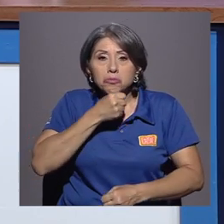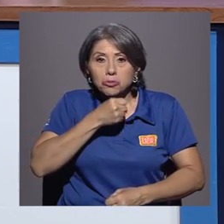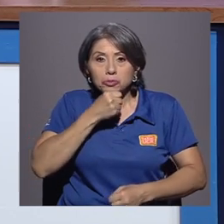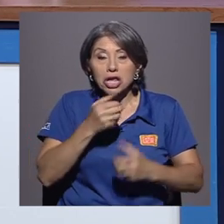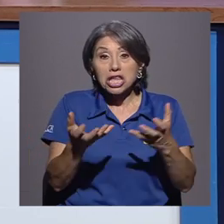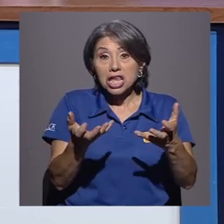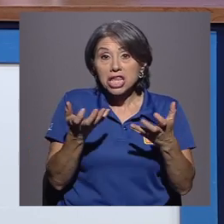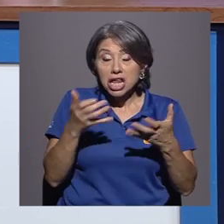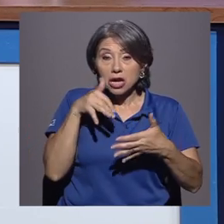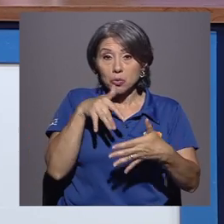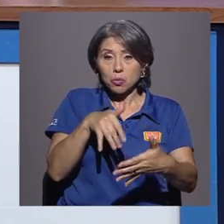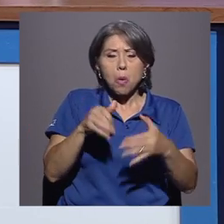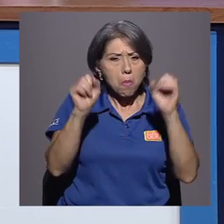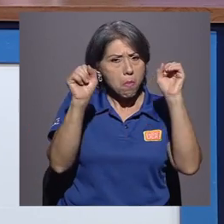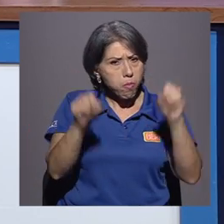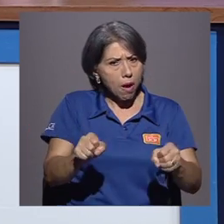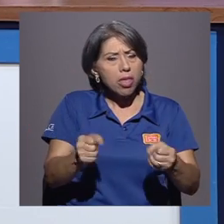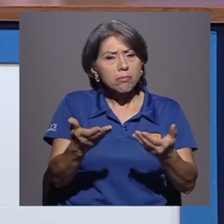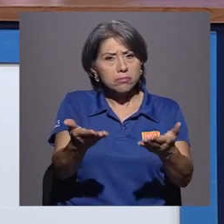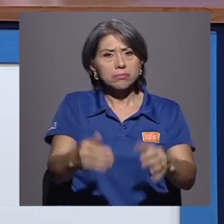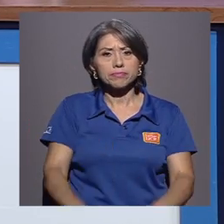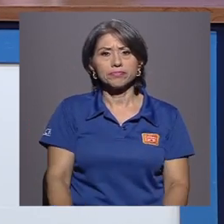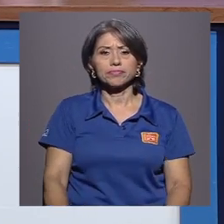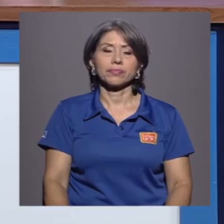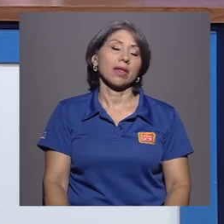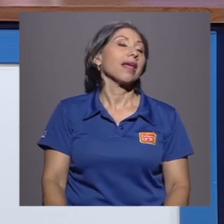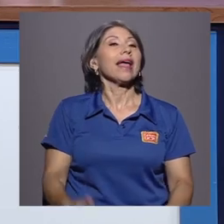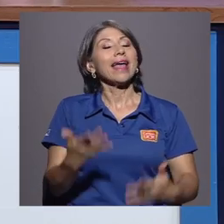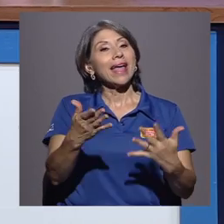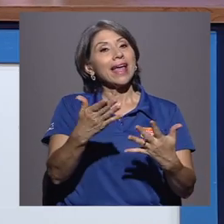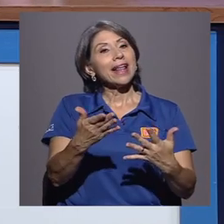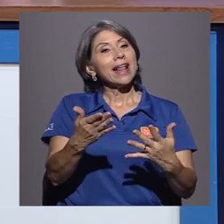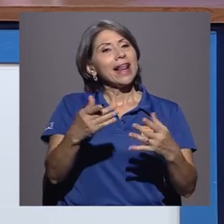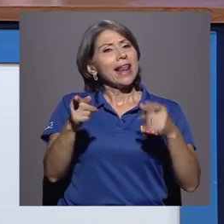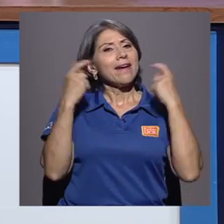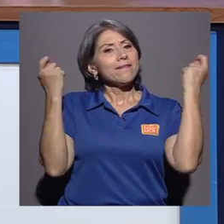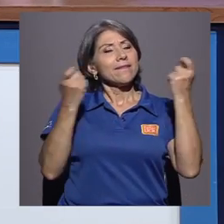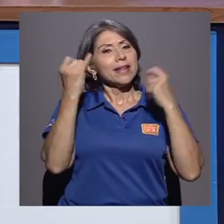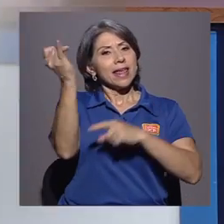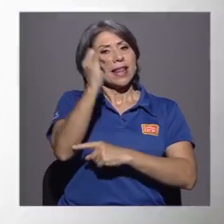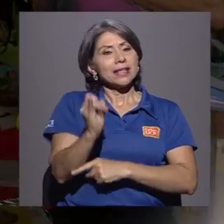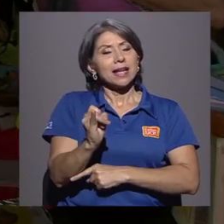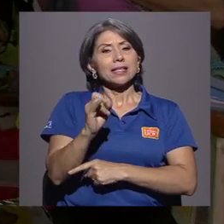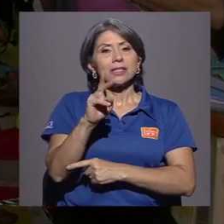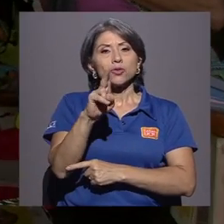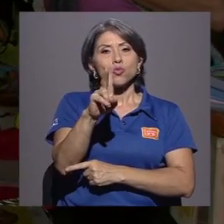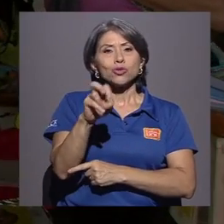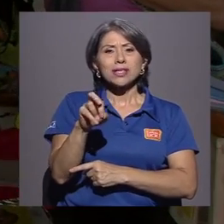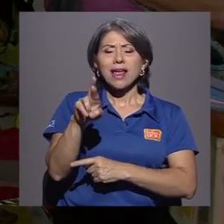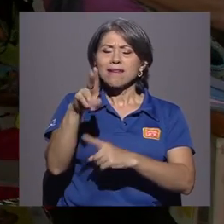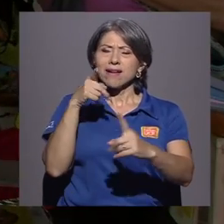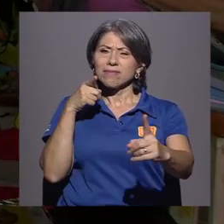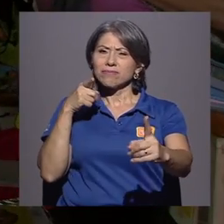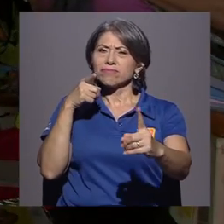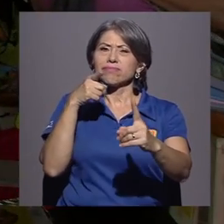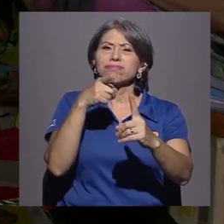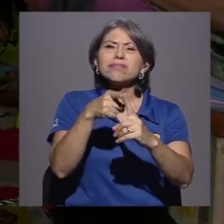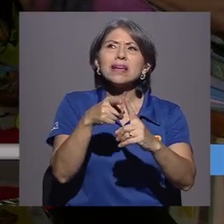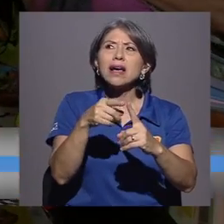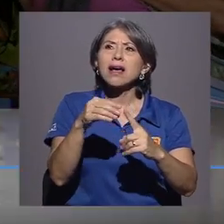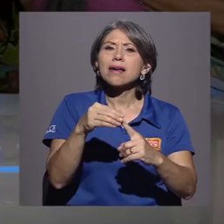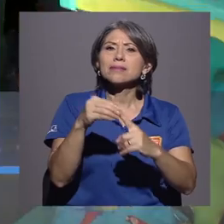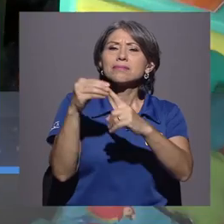cursos y tienen la libertad de llevarlos. Precisamente, es decir, el carácter de la Feria de las Artes de la UCR es